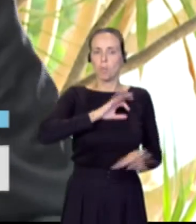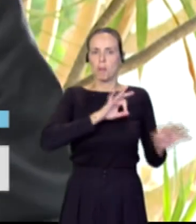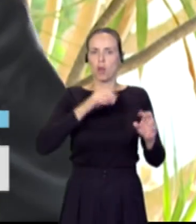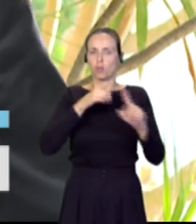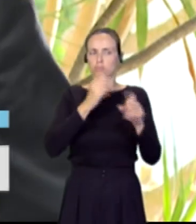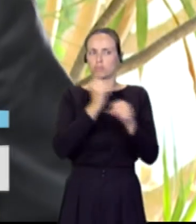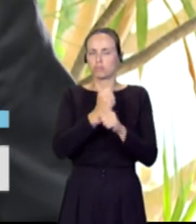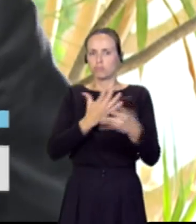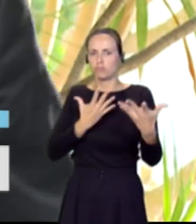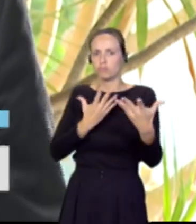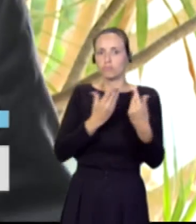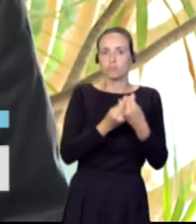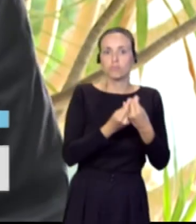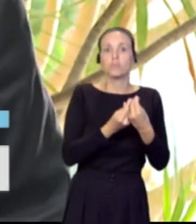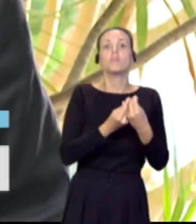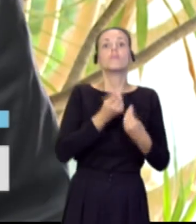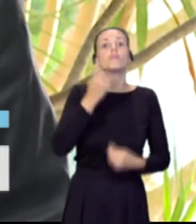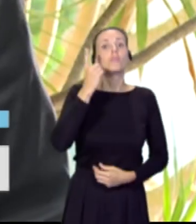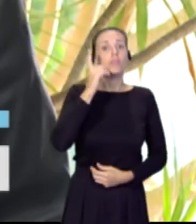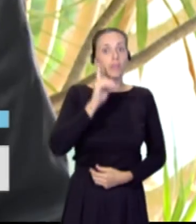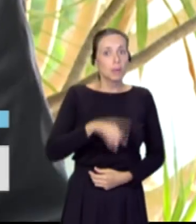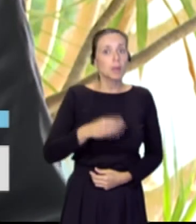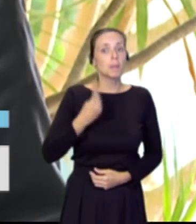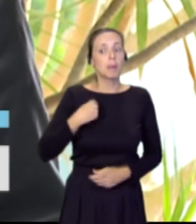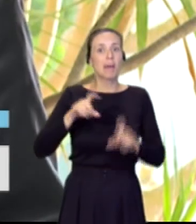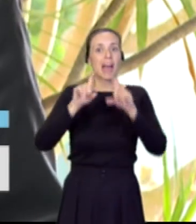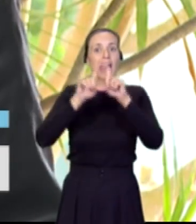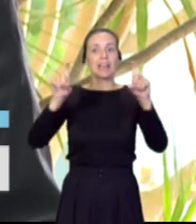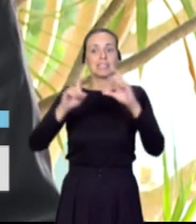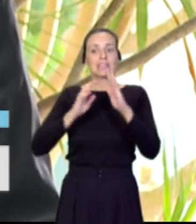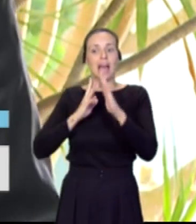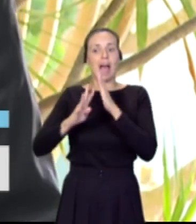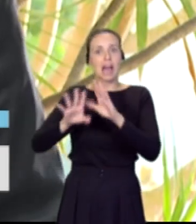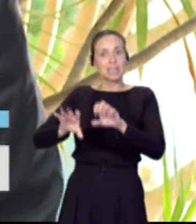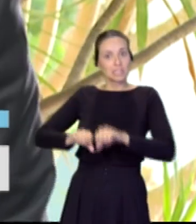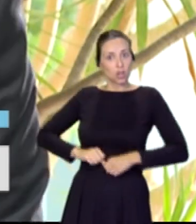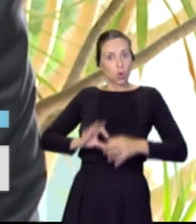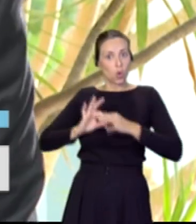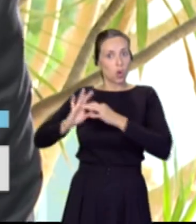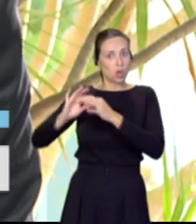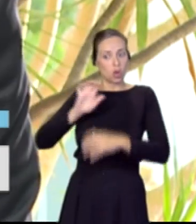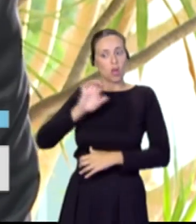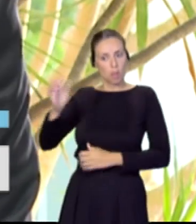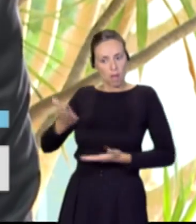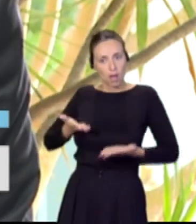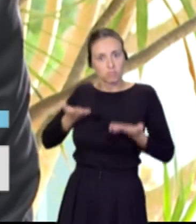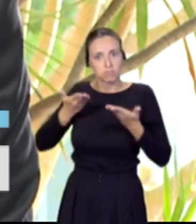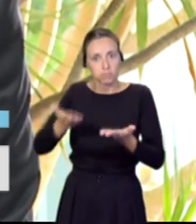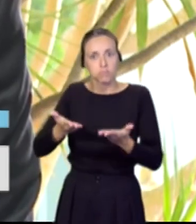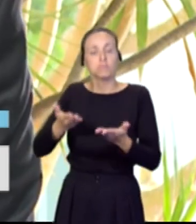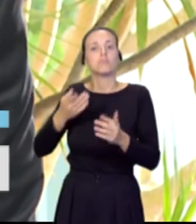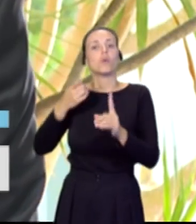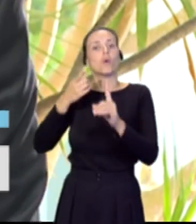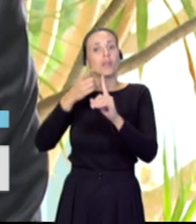aumentar la asistencia de la Agencia de Asilo de la Unión Europea, en particular para gestionar la